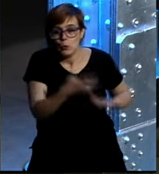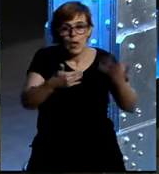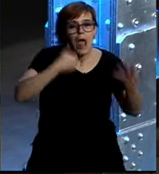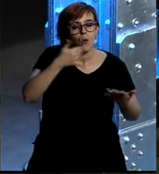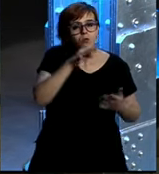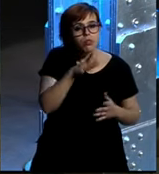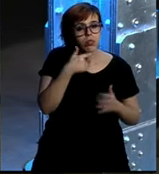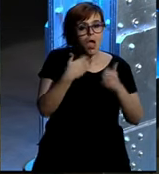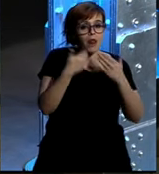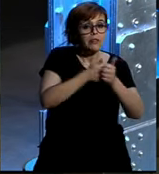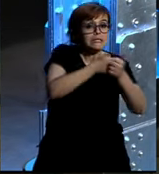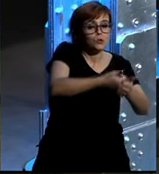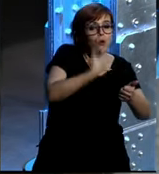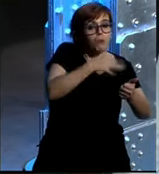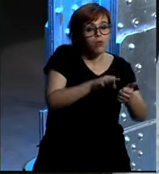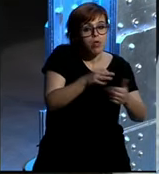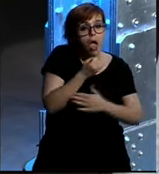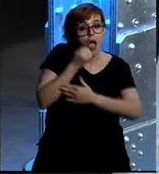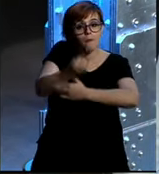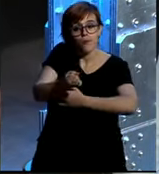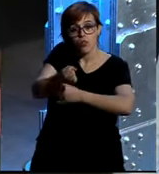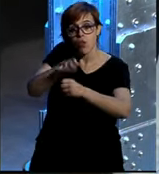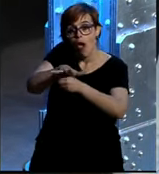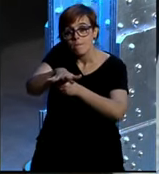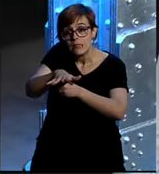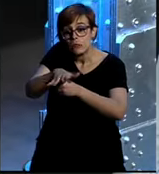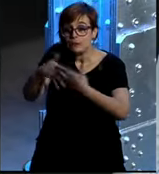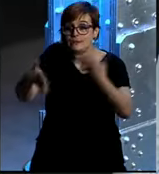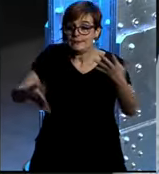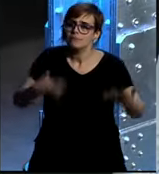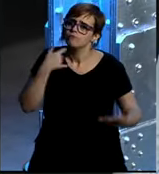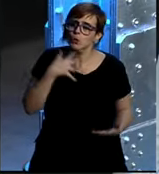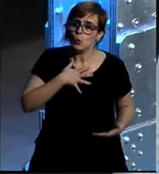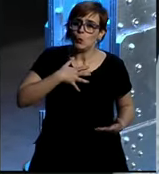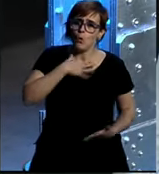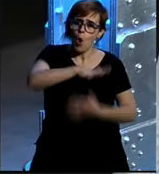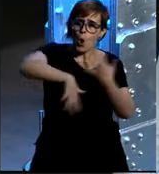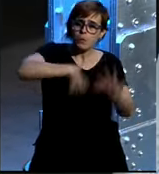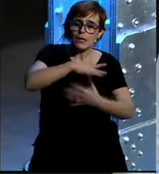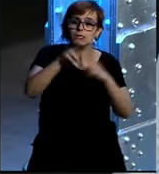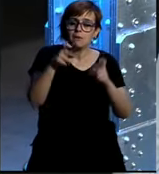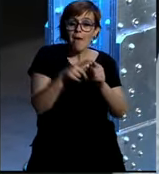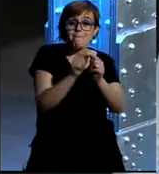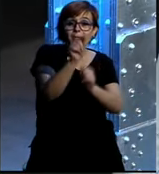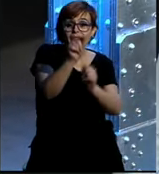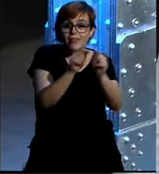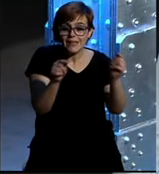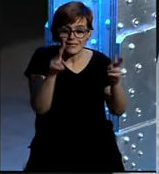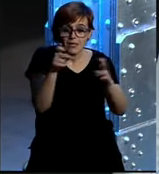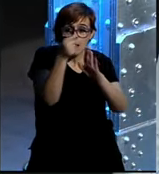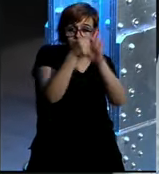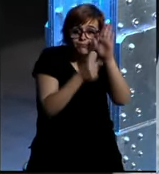ayudando a reforzar la reputación en las áreas en las que quieres reforzarlo con lo cual es verdad que es muy complicado la medición en